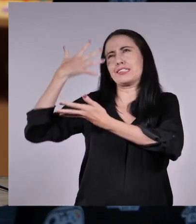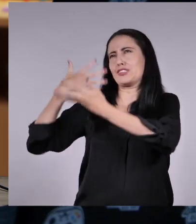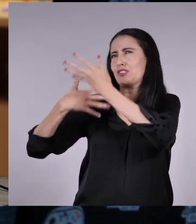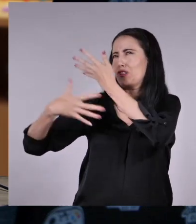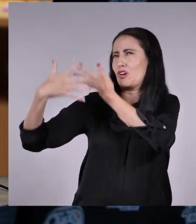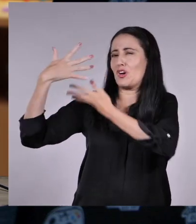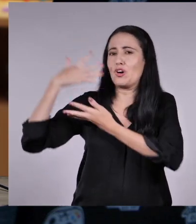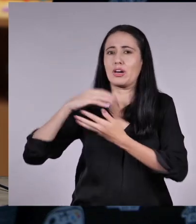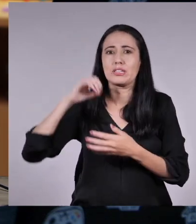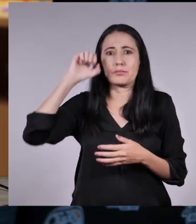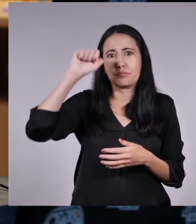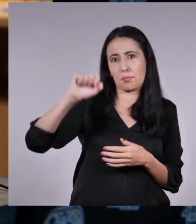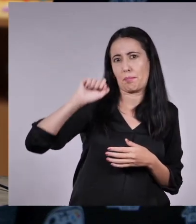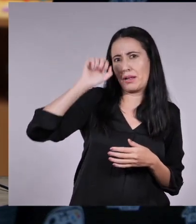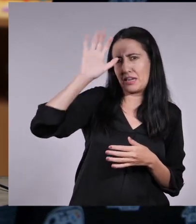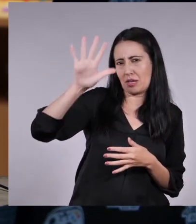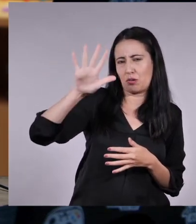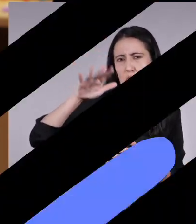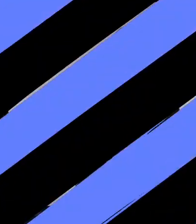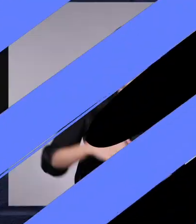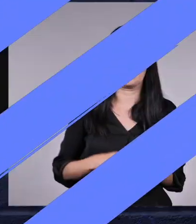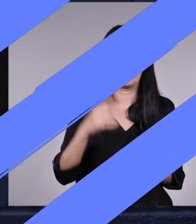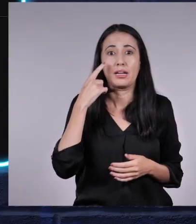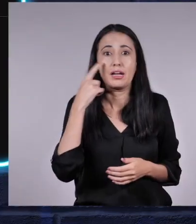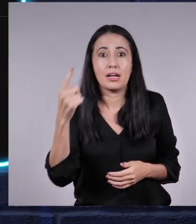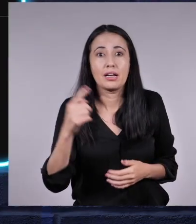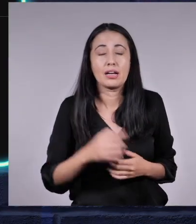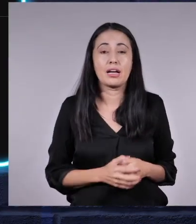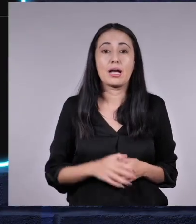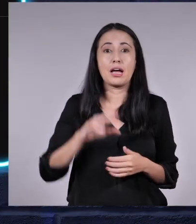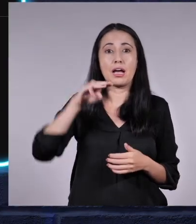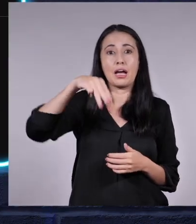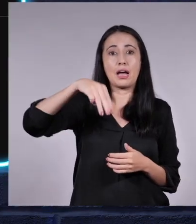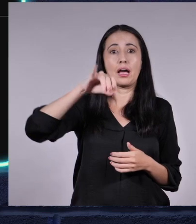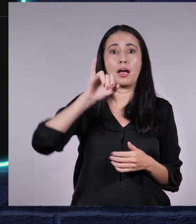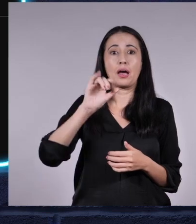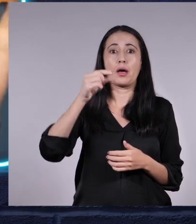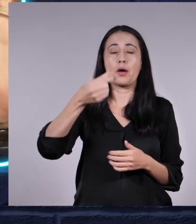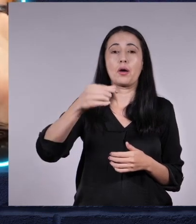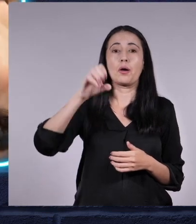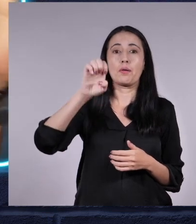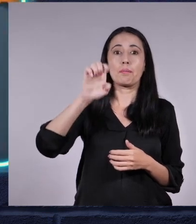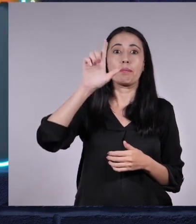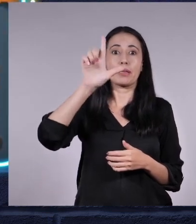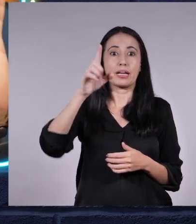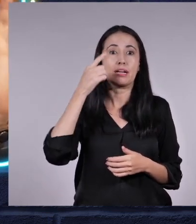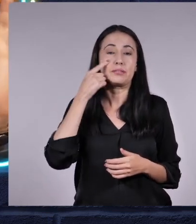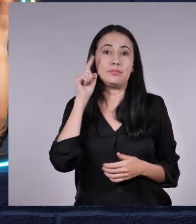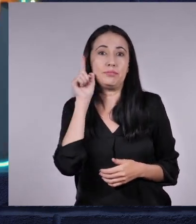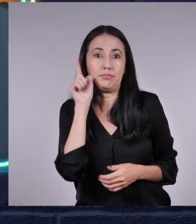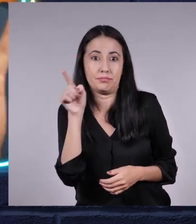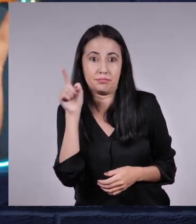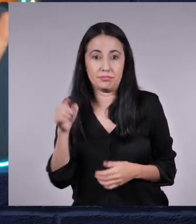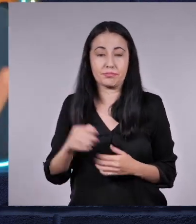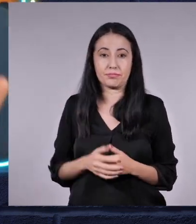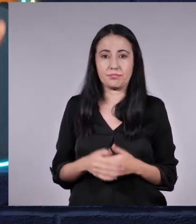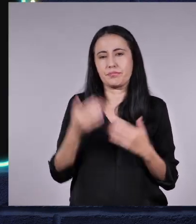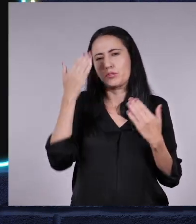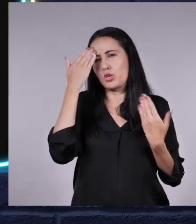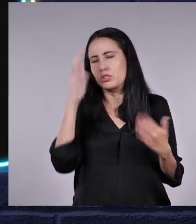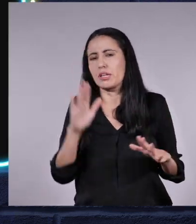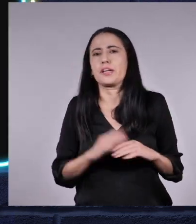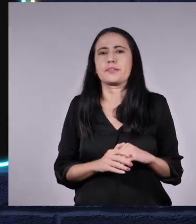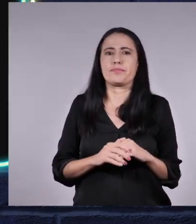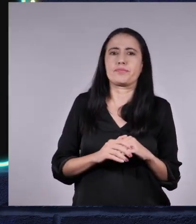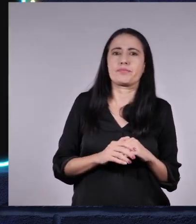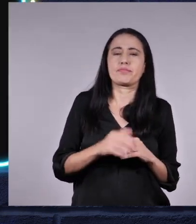aciertos en películas o videojuegos, échenle un ojo al canal de Miguel Liz. Y sí, si a les gusta más